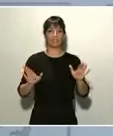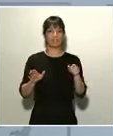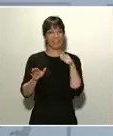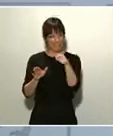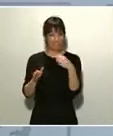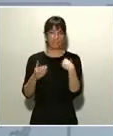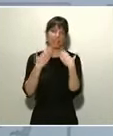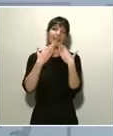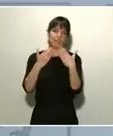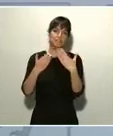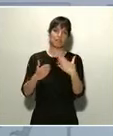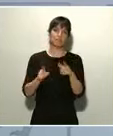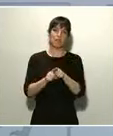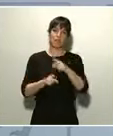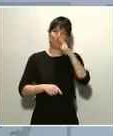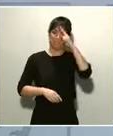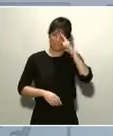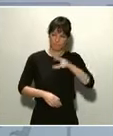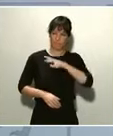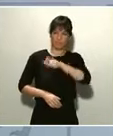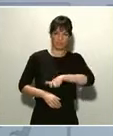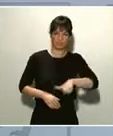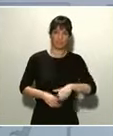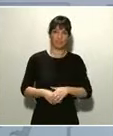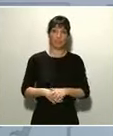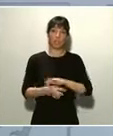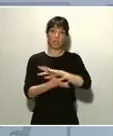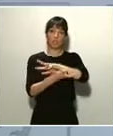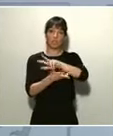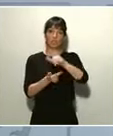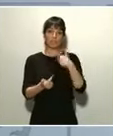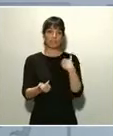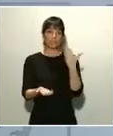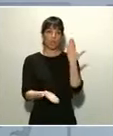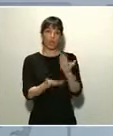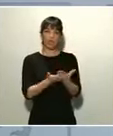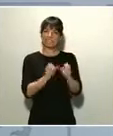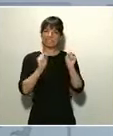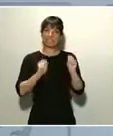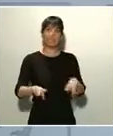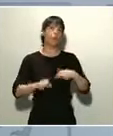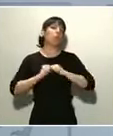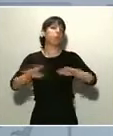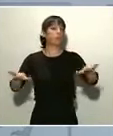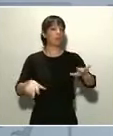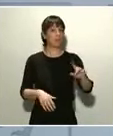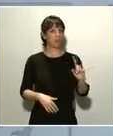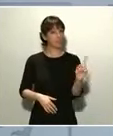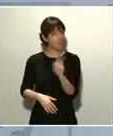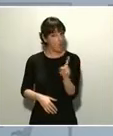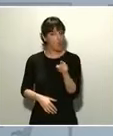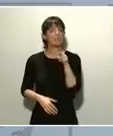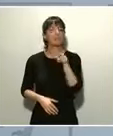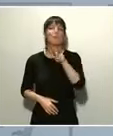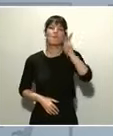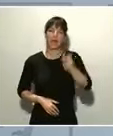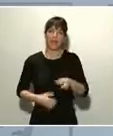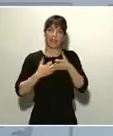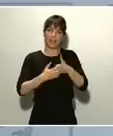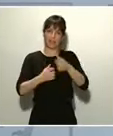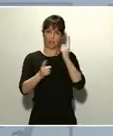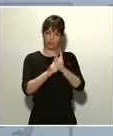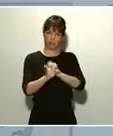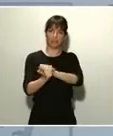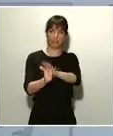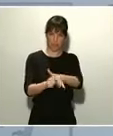civismo. No difundir noticias no contrastadas también es una manera de combatir el virus. Y me